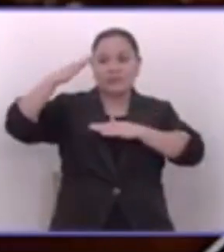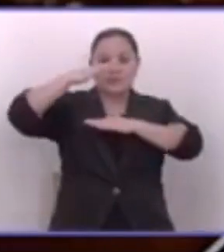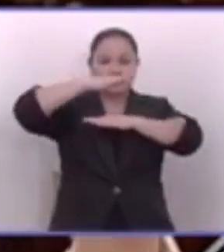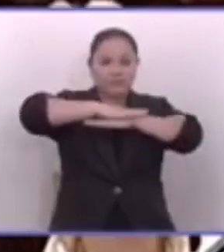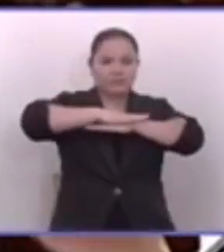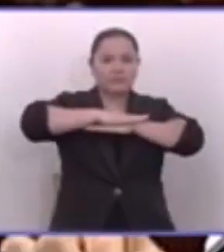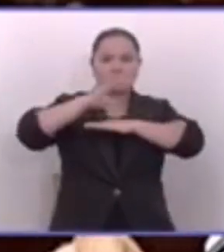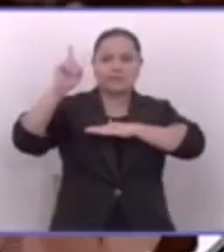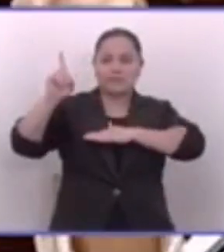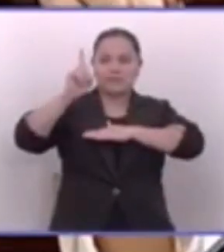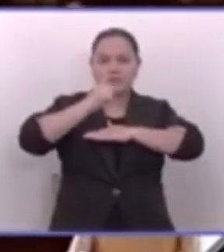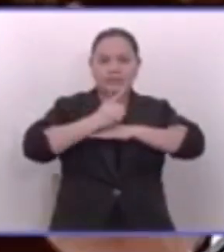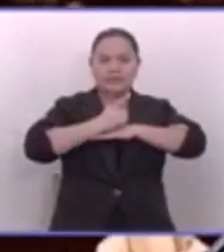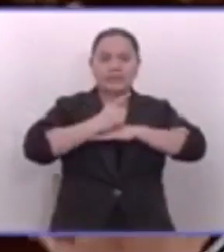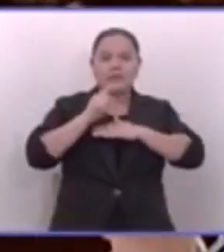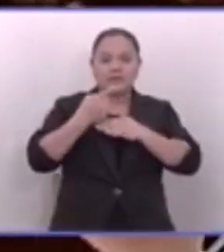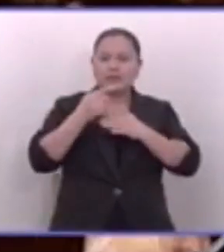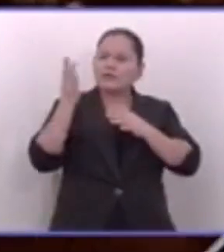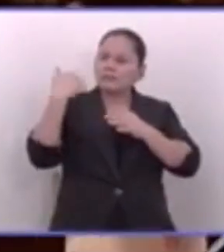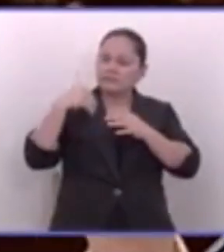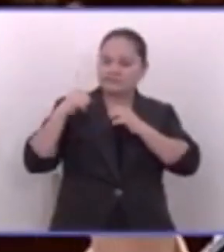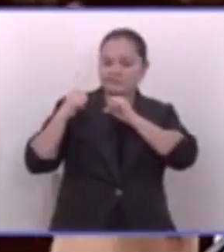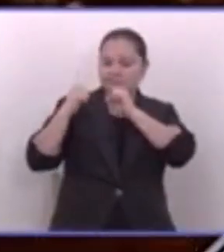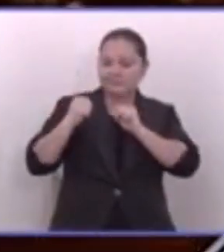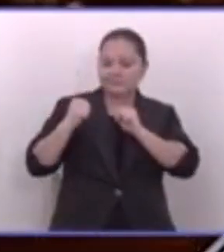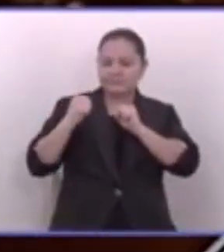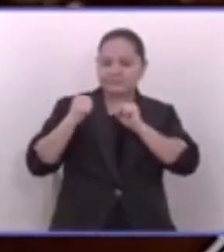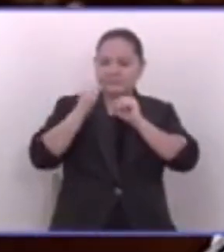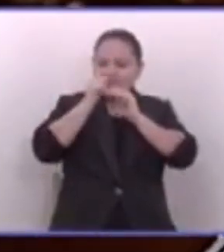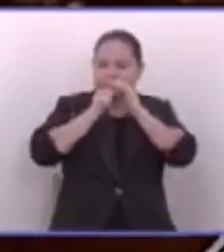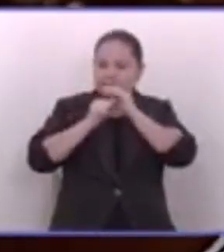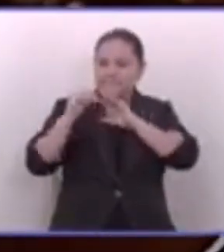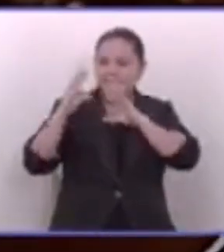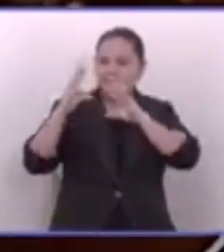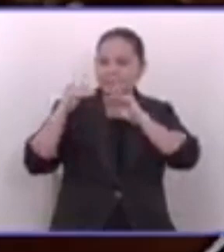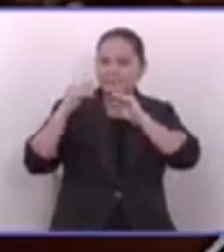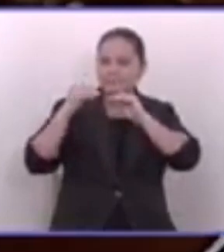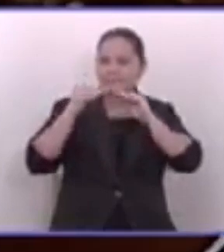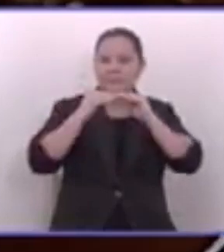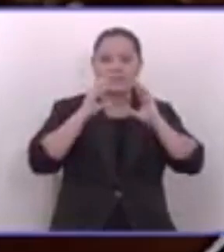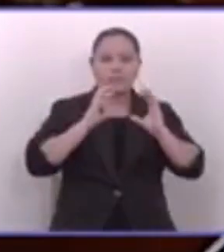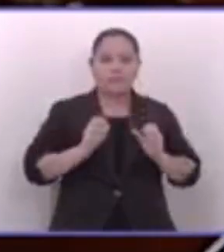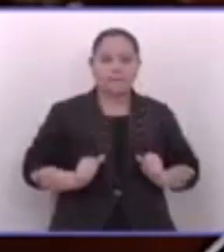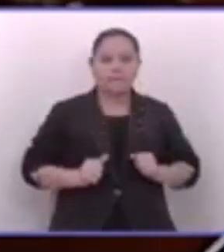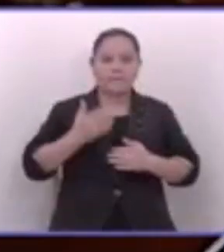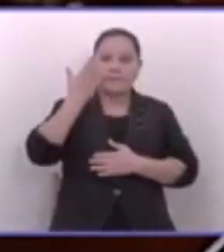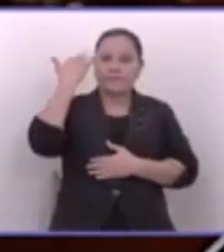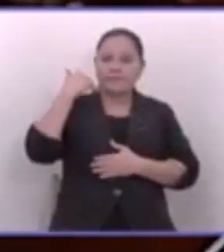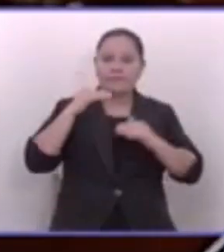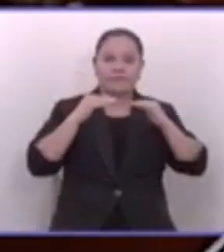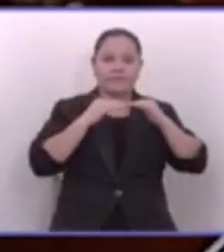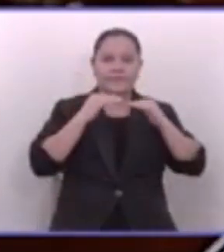Mientras tanto, se sientan con ellos para hacer treguas como hicieron gobiernos anteriores.